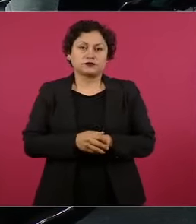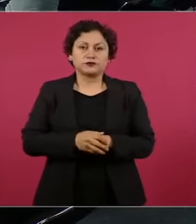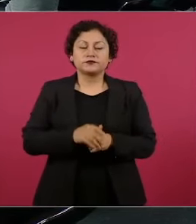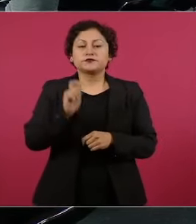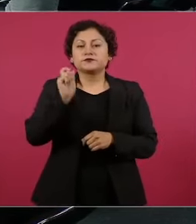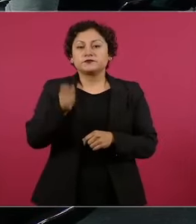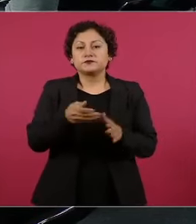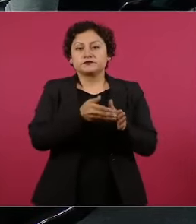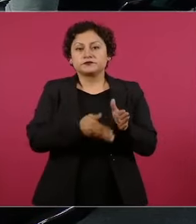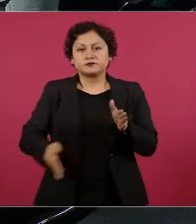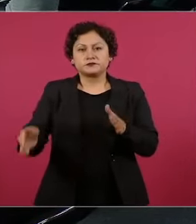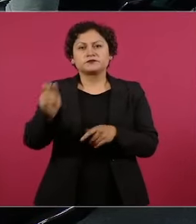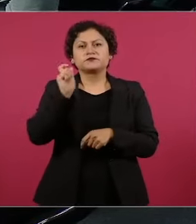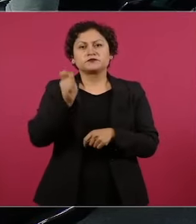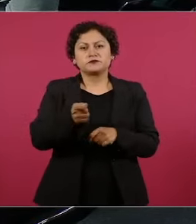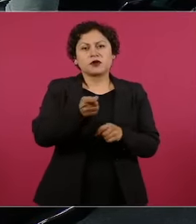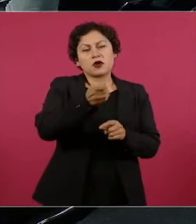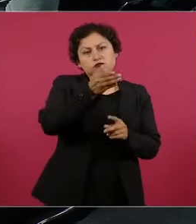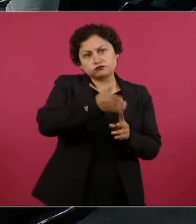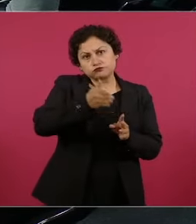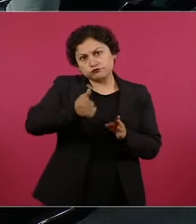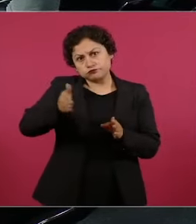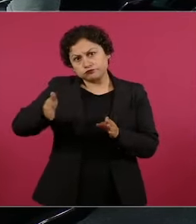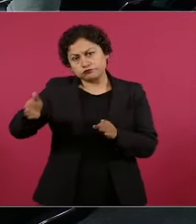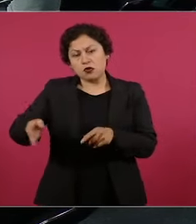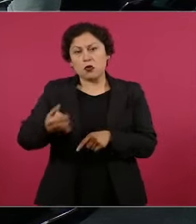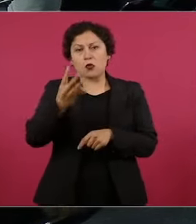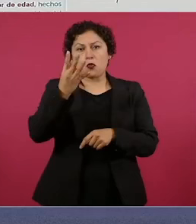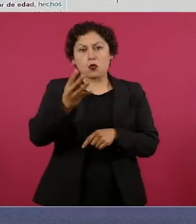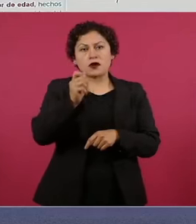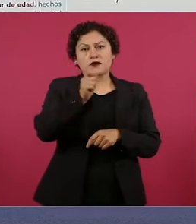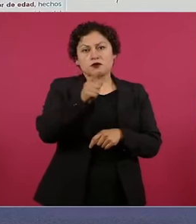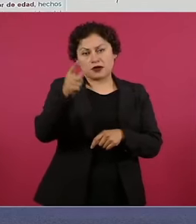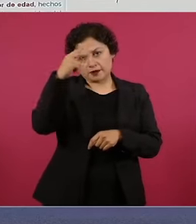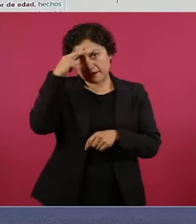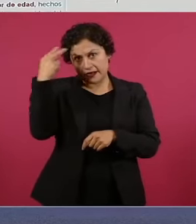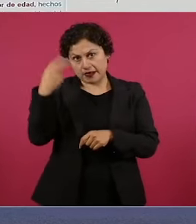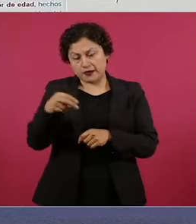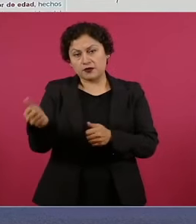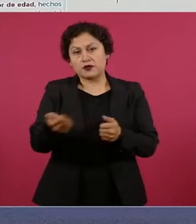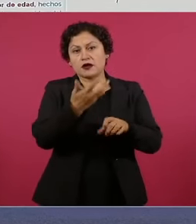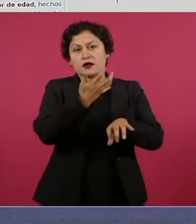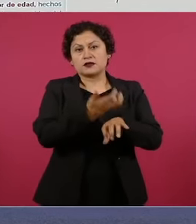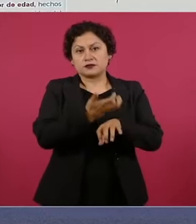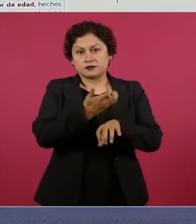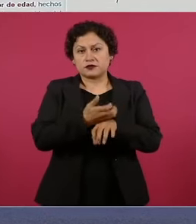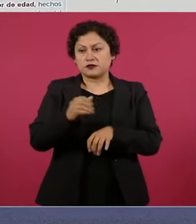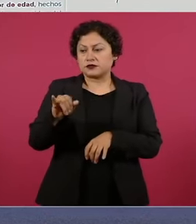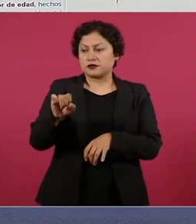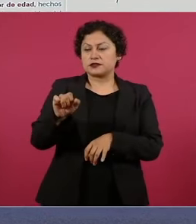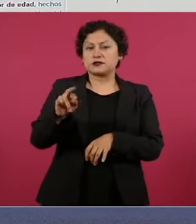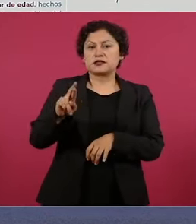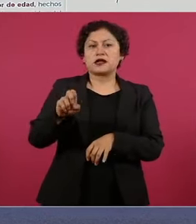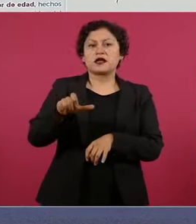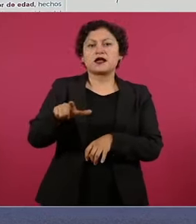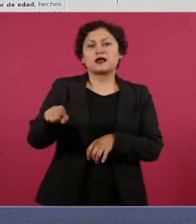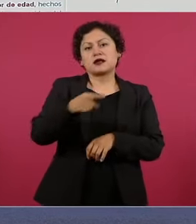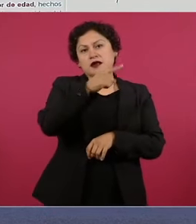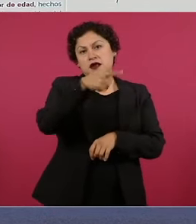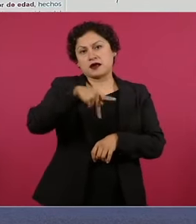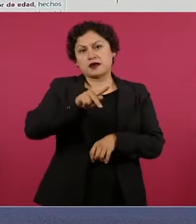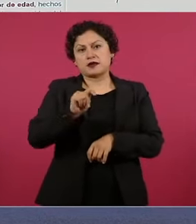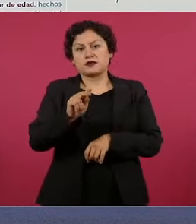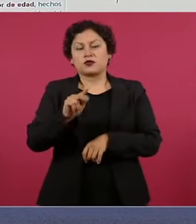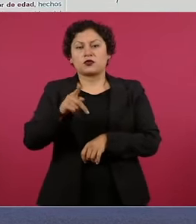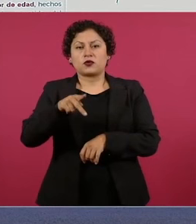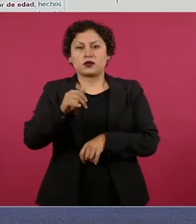cuatro son de México hacia los Estados Unidos, Israel, requerido por una corte de Kentucky por la asociación